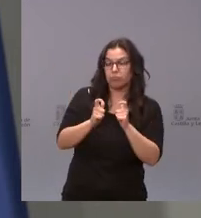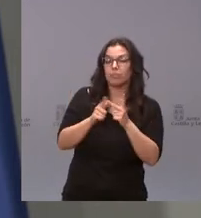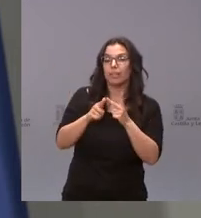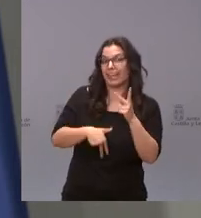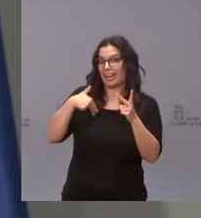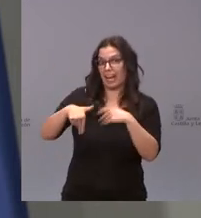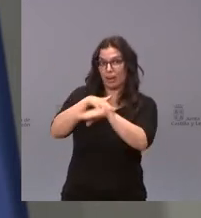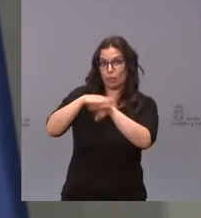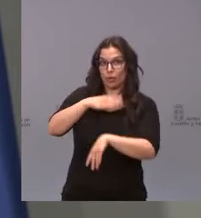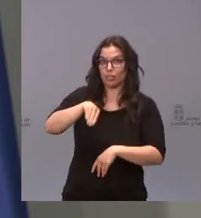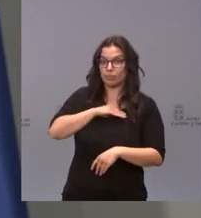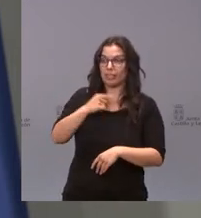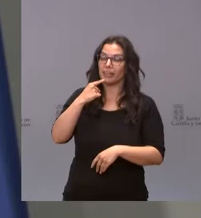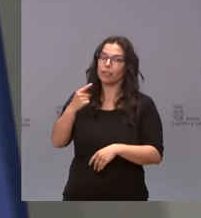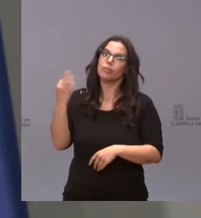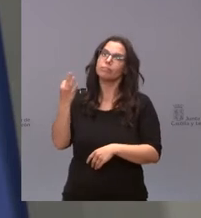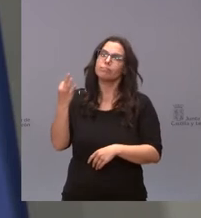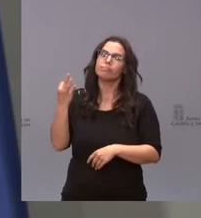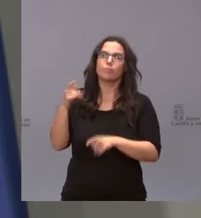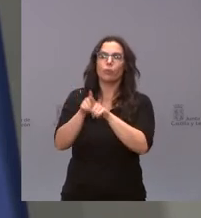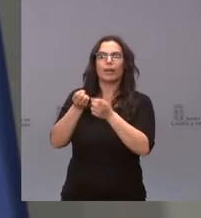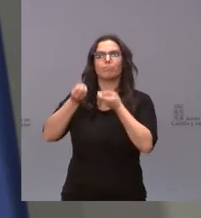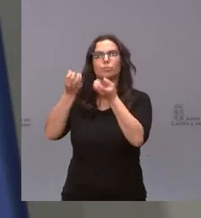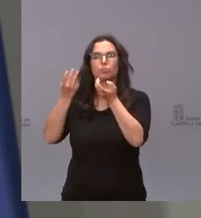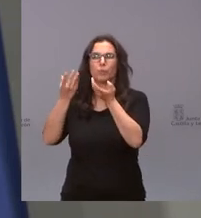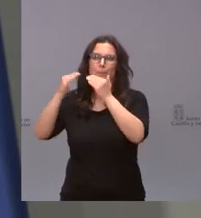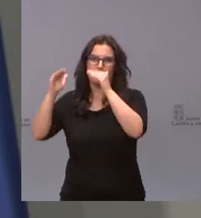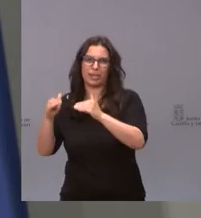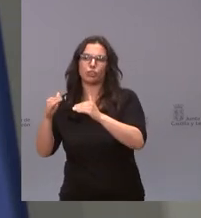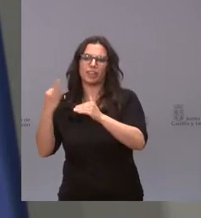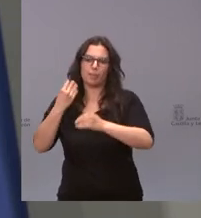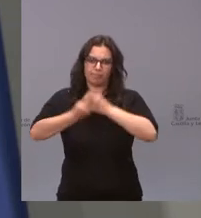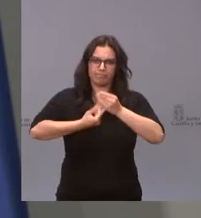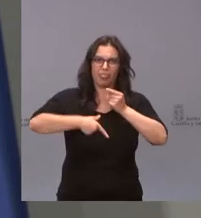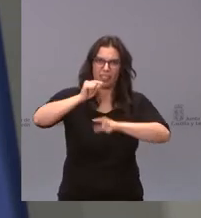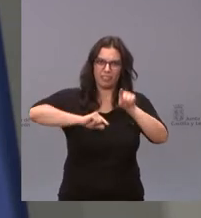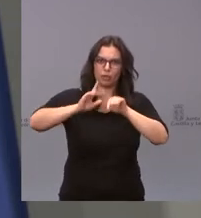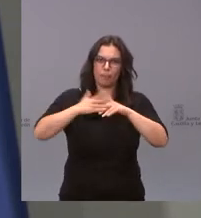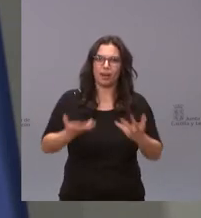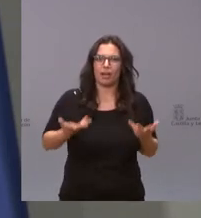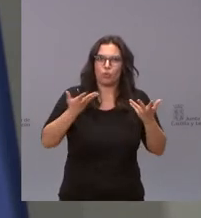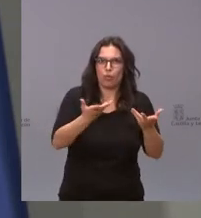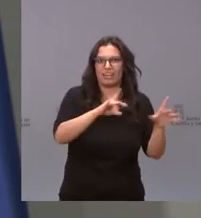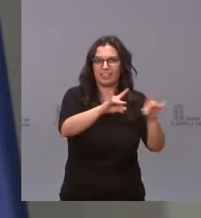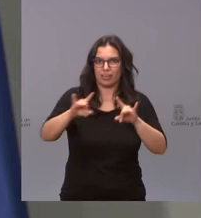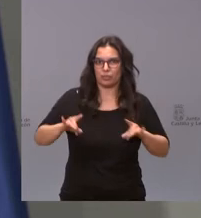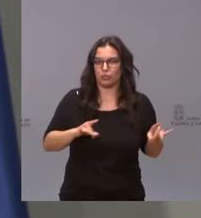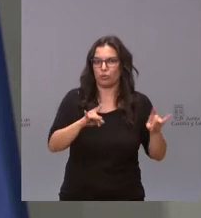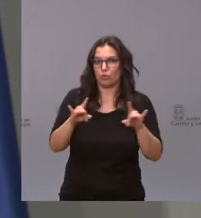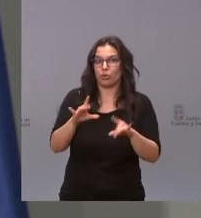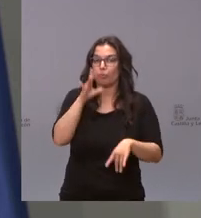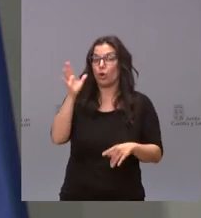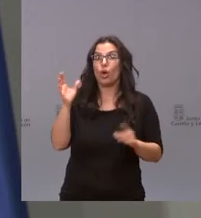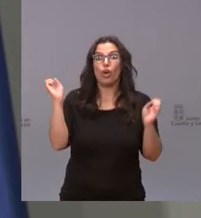es que diciéramos un poquito menos de aclaraciones si tomáramos alguna decisión que favoreciese al territorio solo hemos tenido una